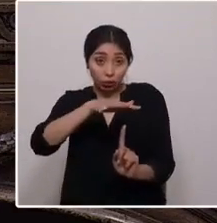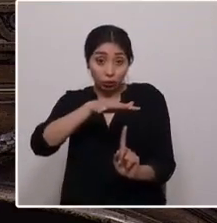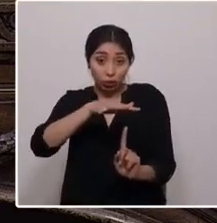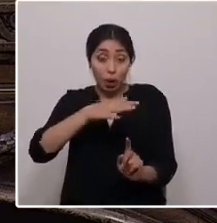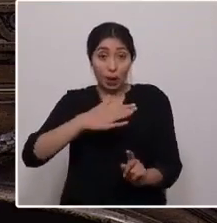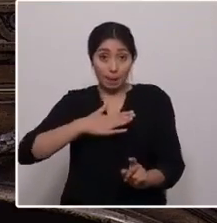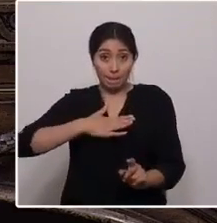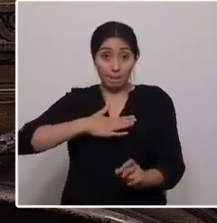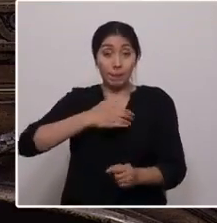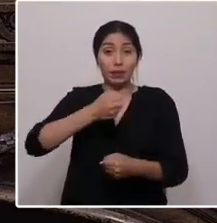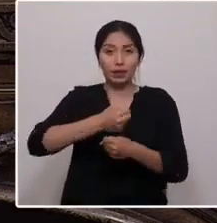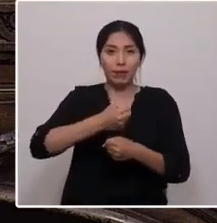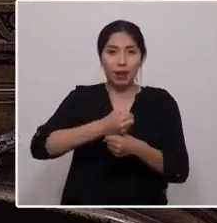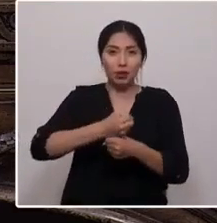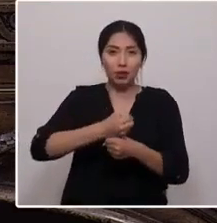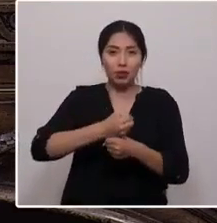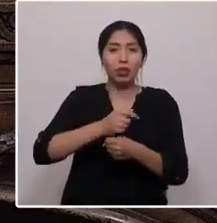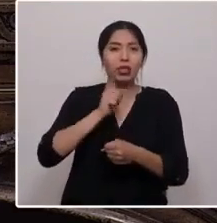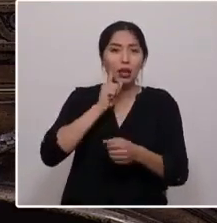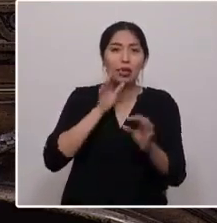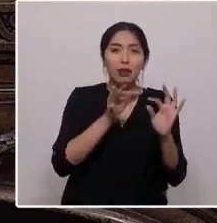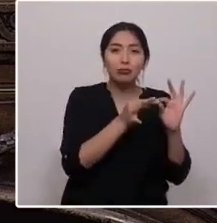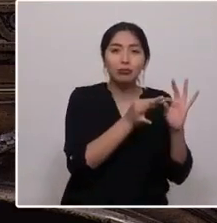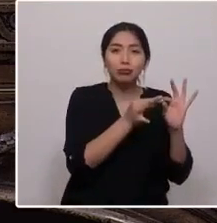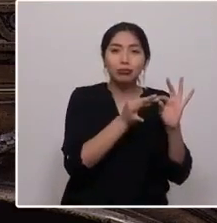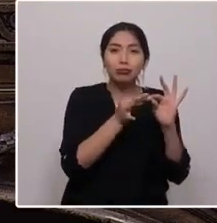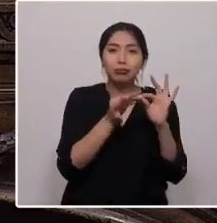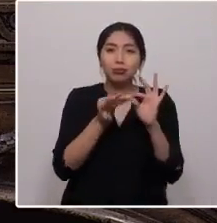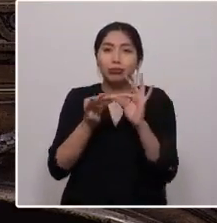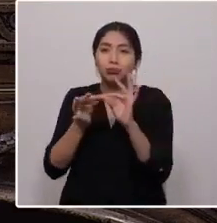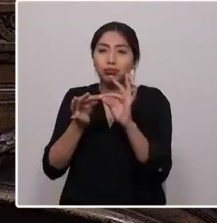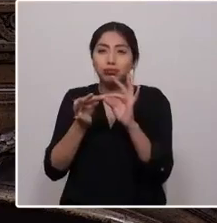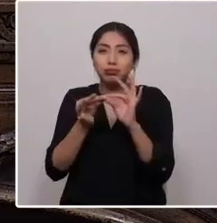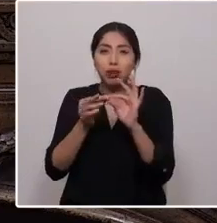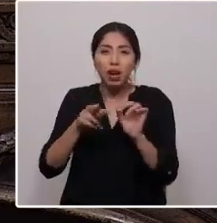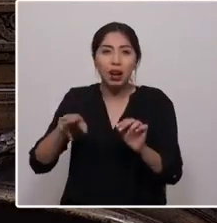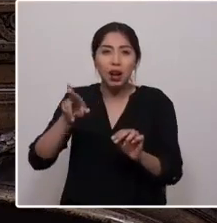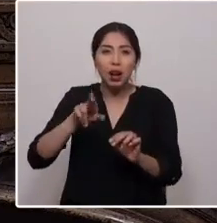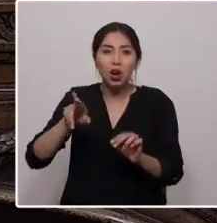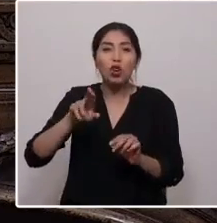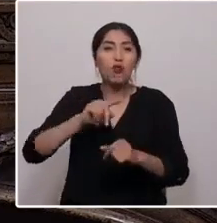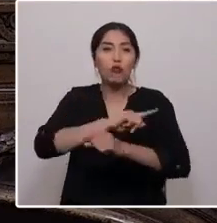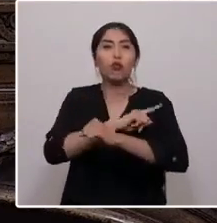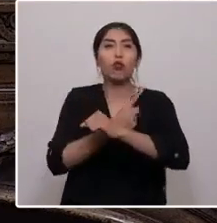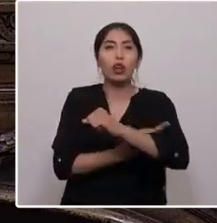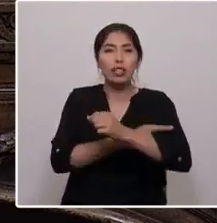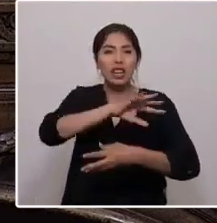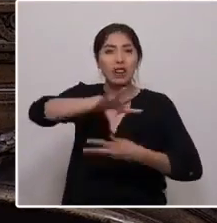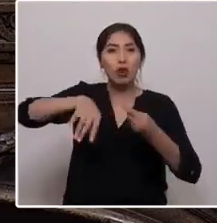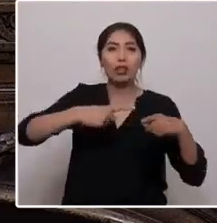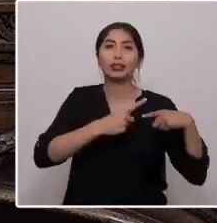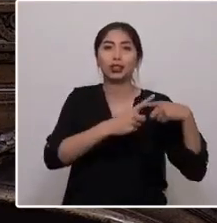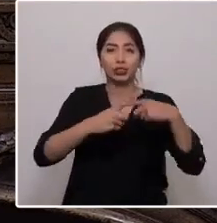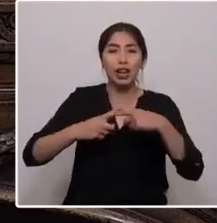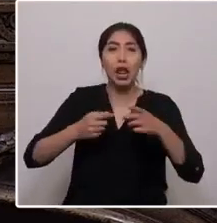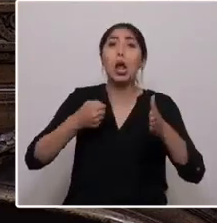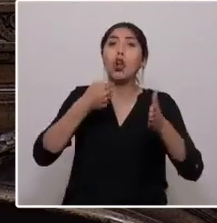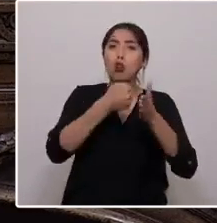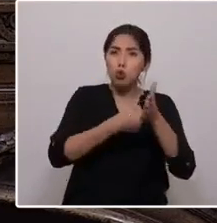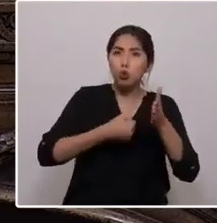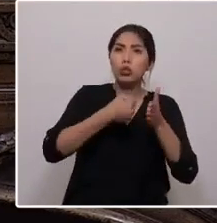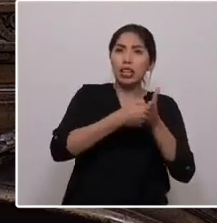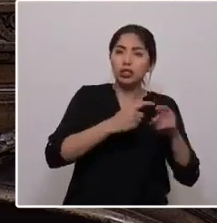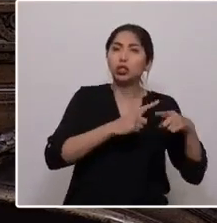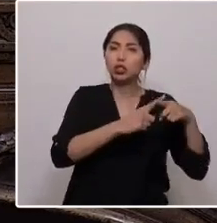tendrá coherencia y conexión permanente con la fuerza de la revuelta social. Las luchas sociales serán parte de mi eje